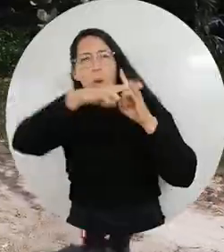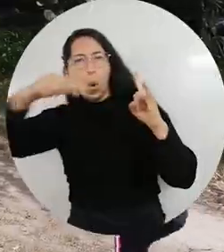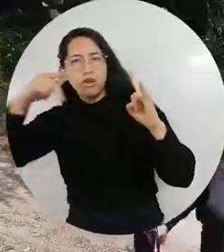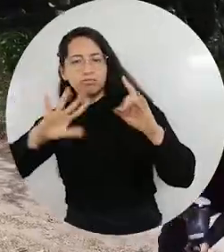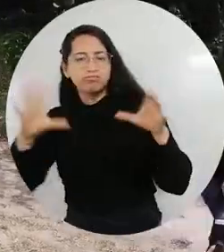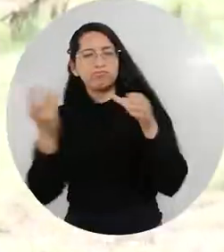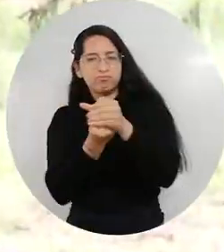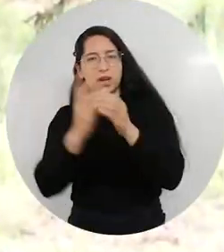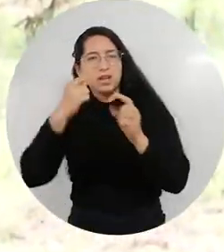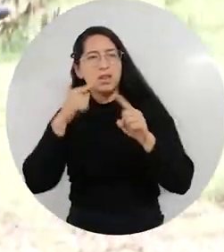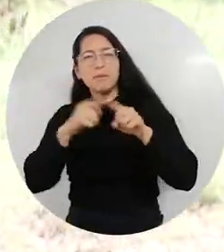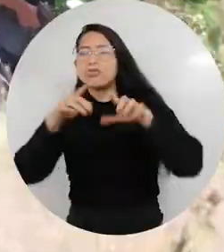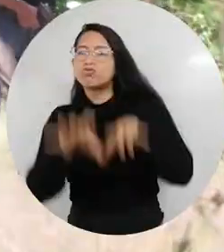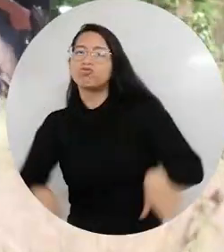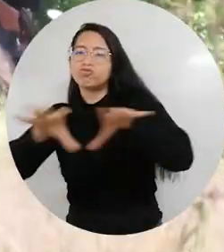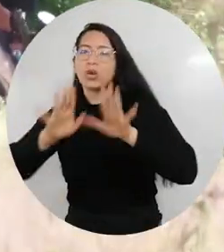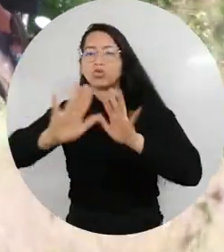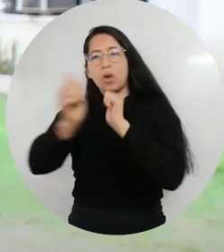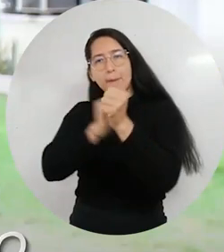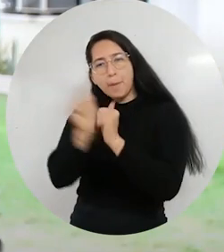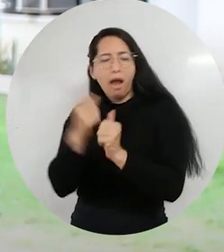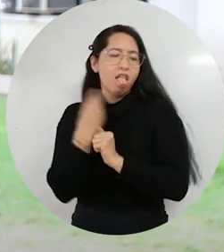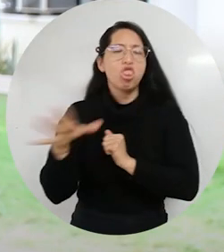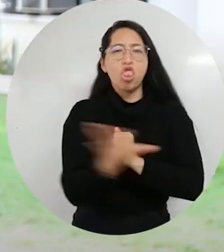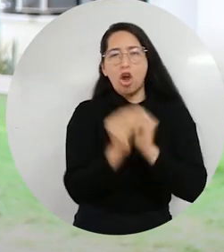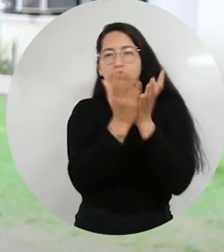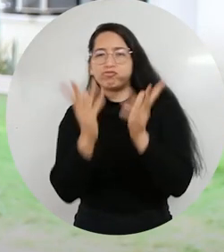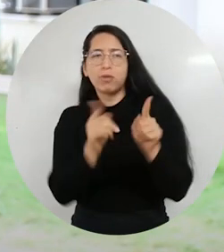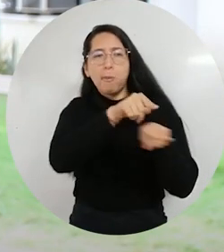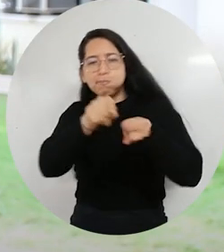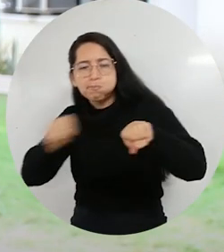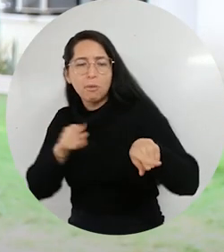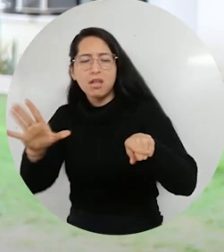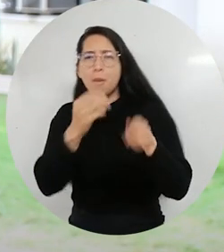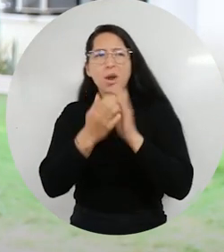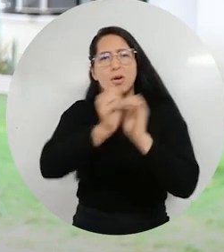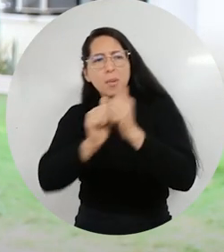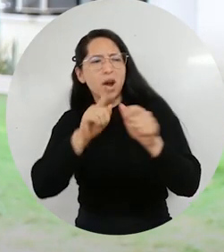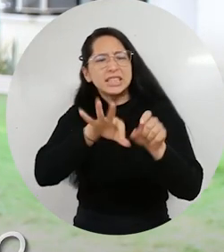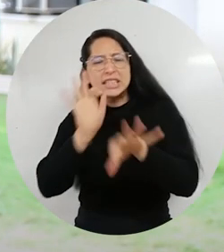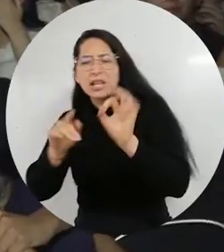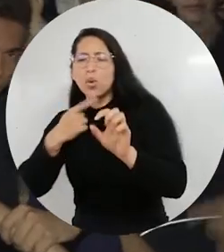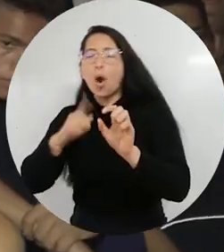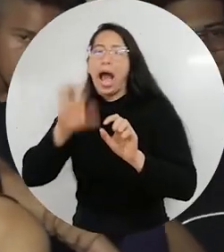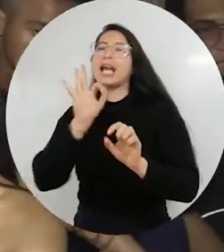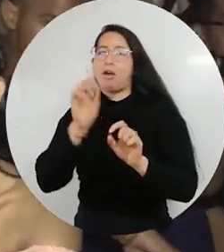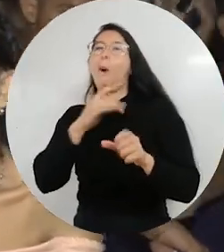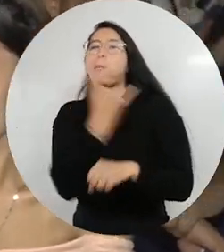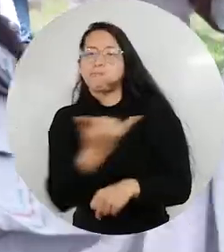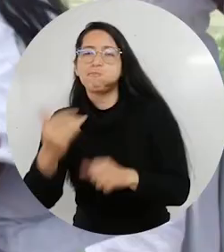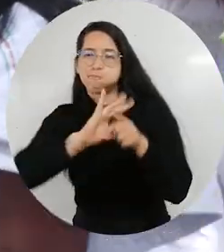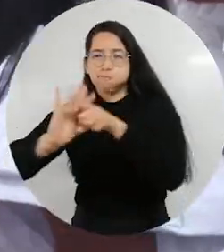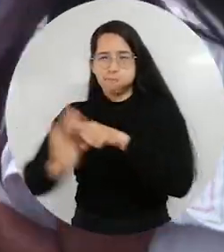hicimos actividades deportivas. Todos los estudiantes participaron según lo que a ellos les gustaba, los deportes. La comunidad